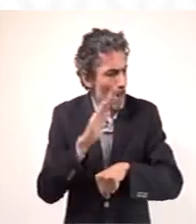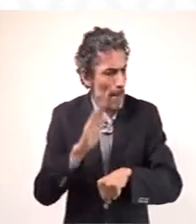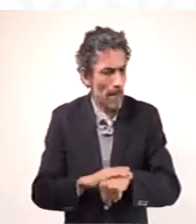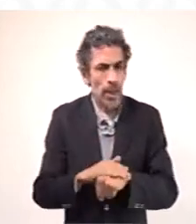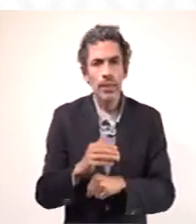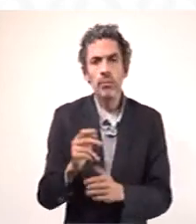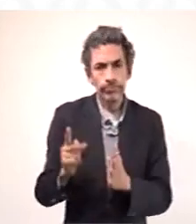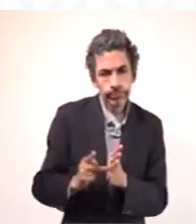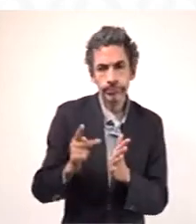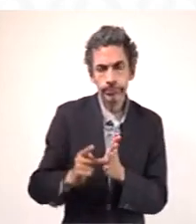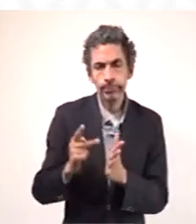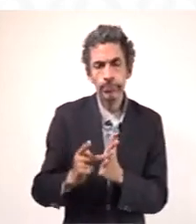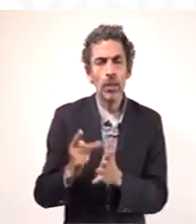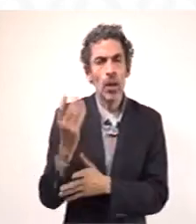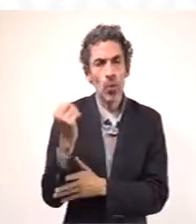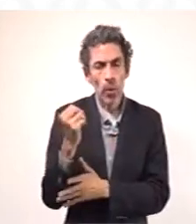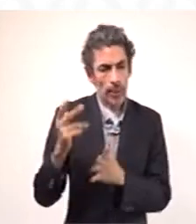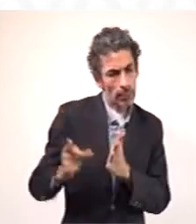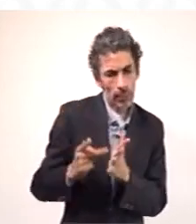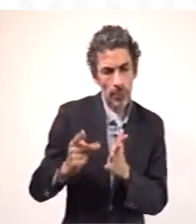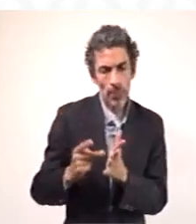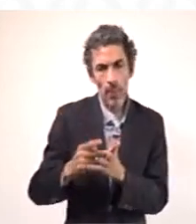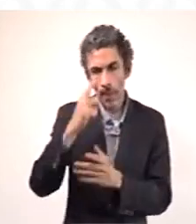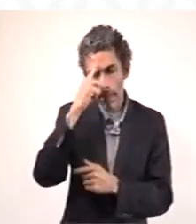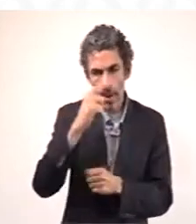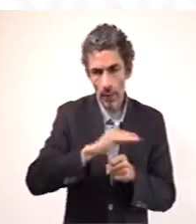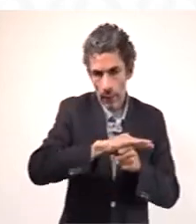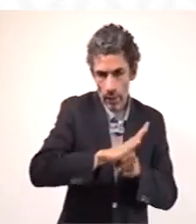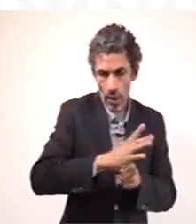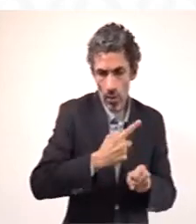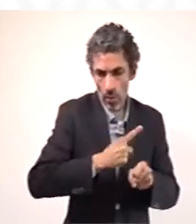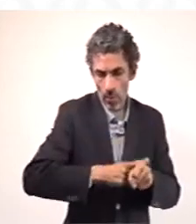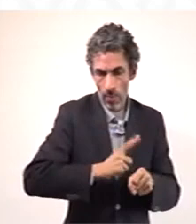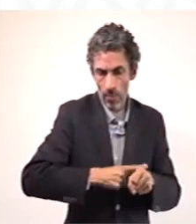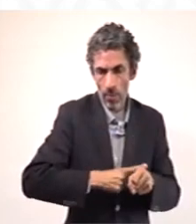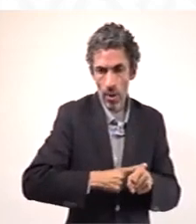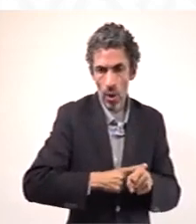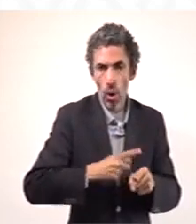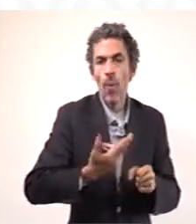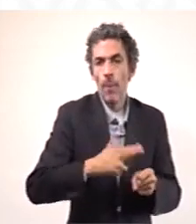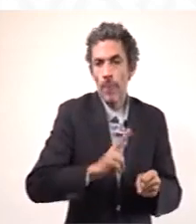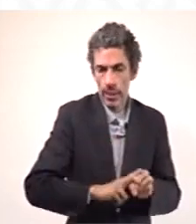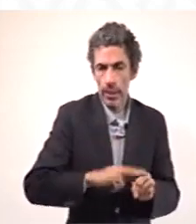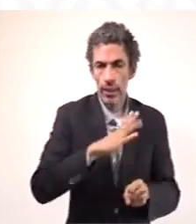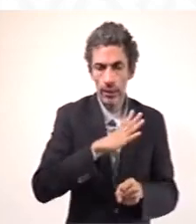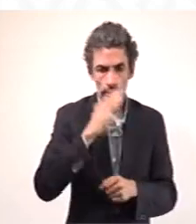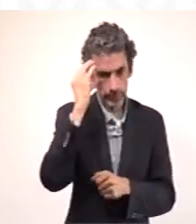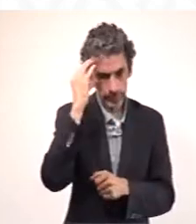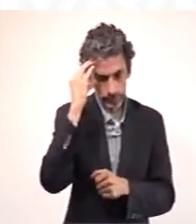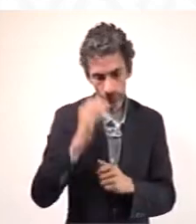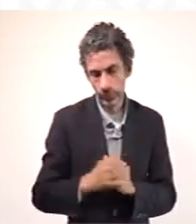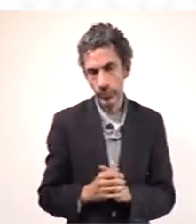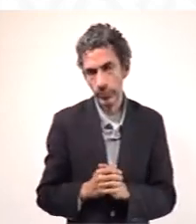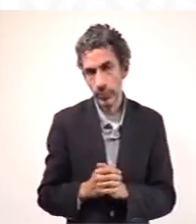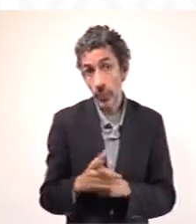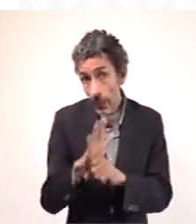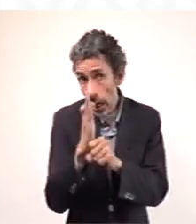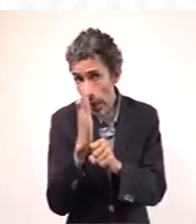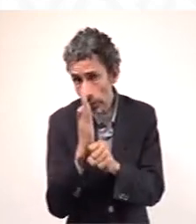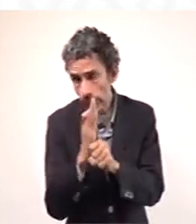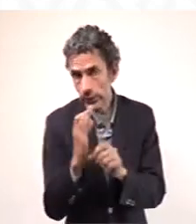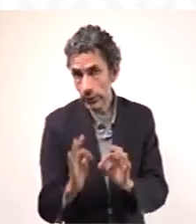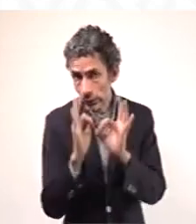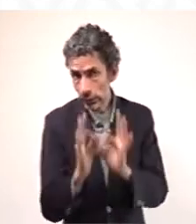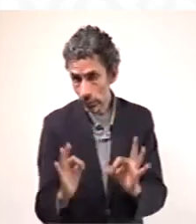nueve veces la capacidad hospitalaria para enfermos de COVID. Hasta el momento, es importante que